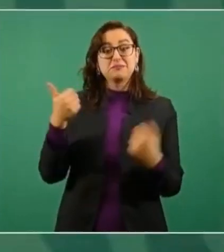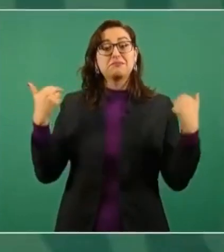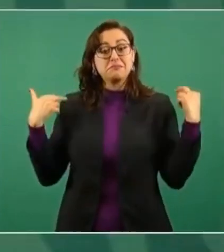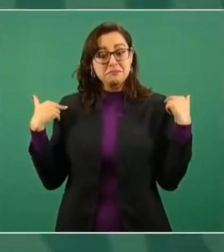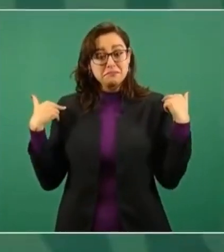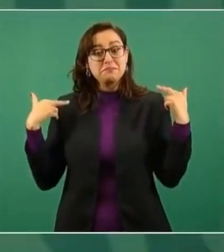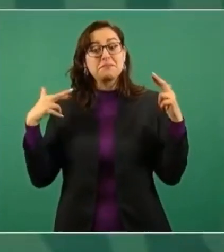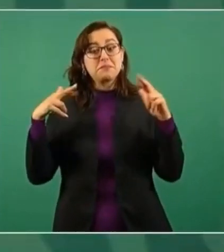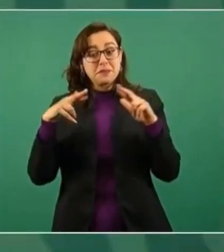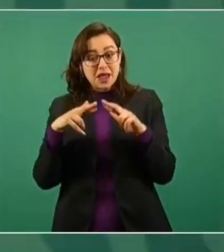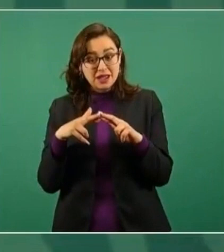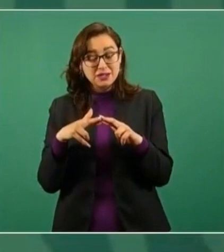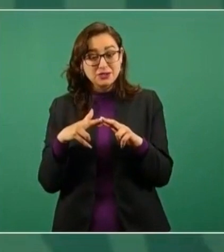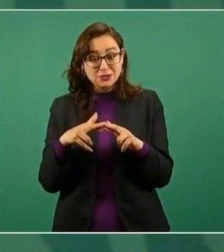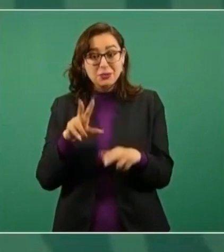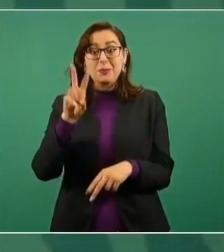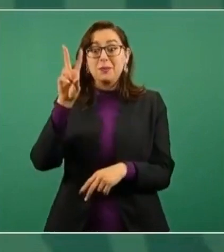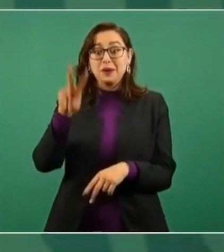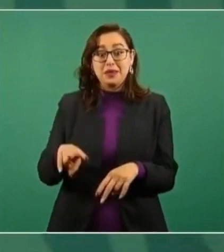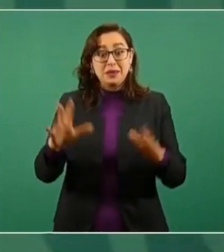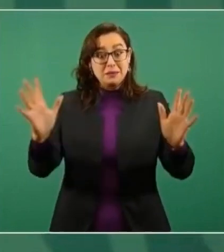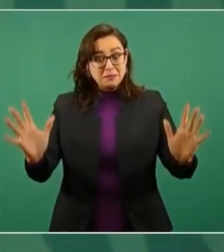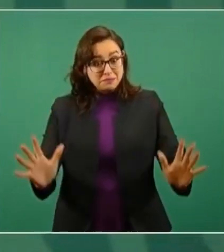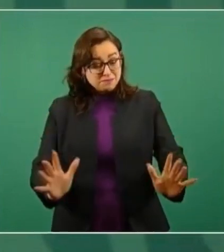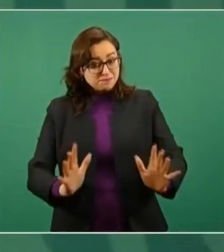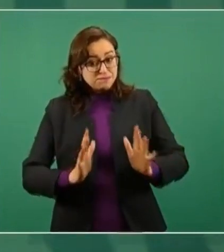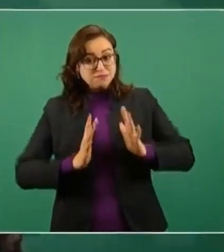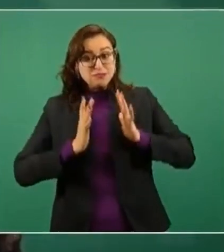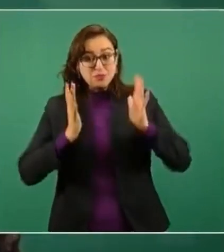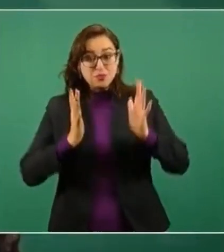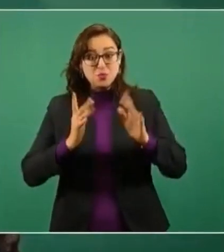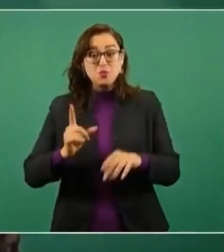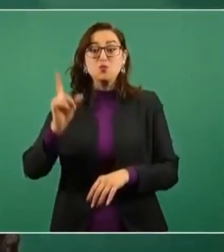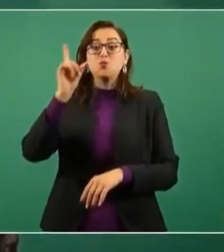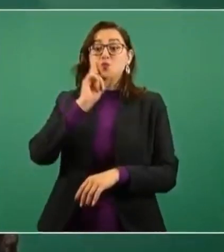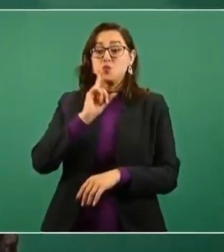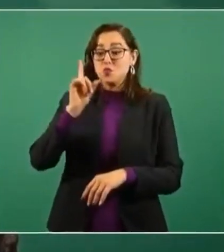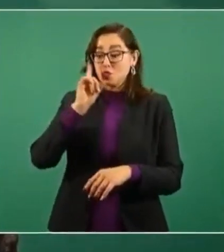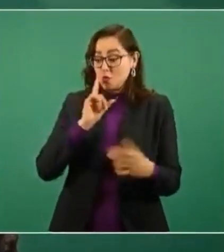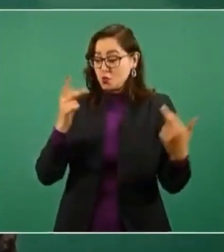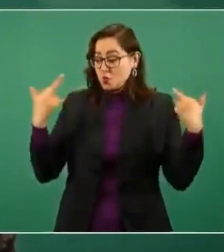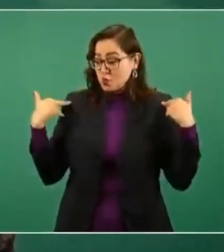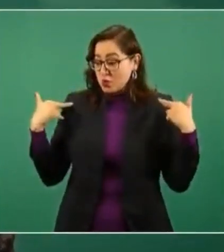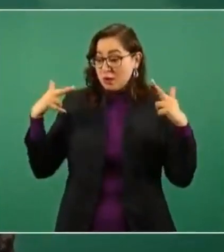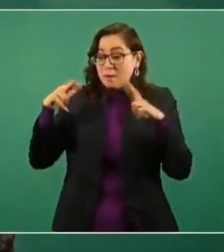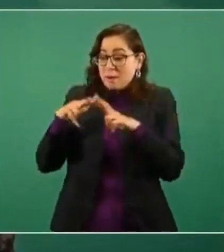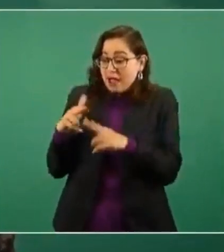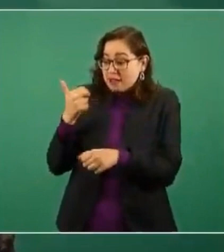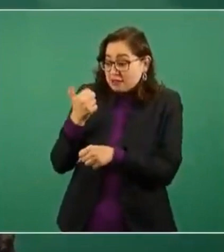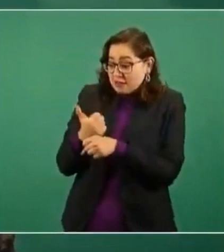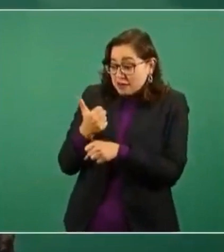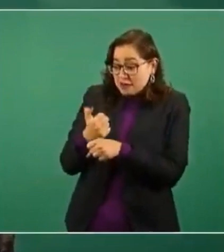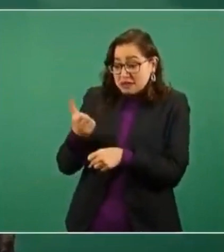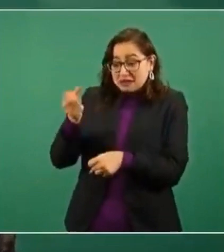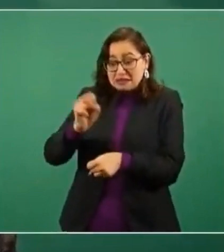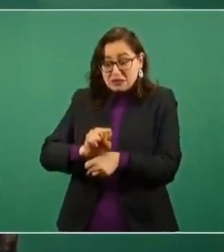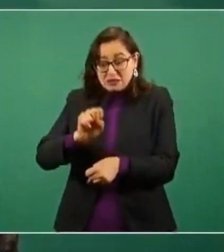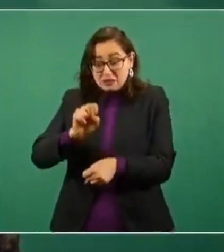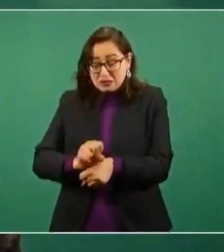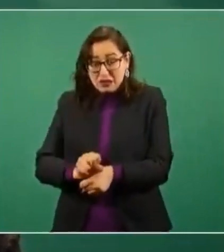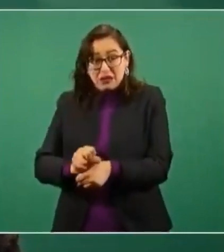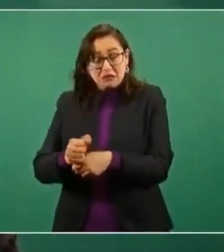Repito, sorprende que sea la primera vez que una profesor de educación básica asuma la responsabilidad de esta secretaría.